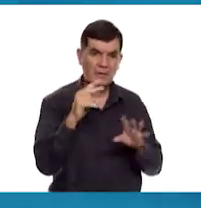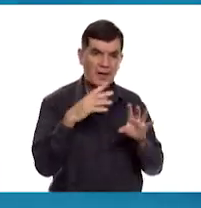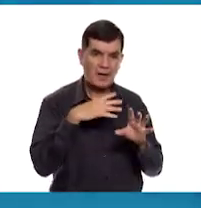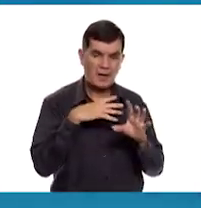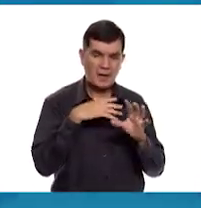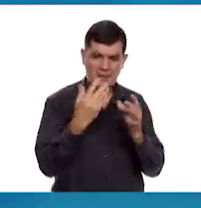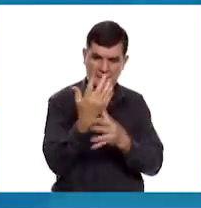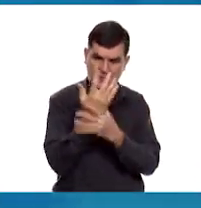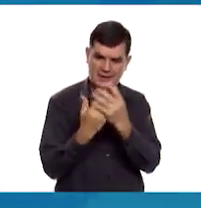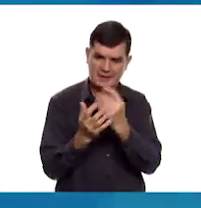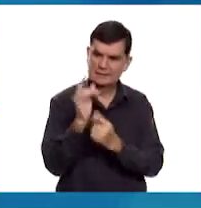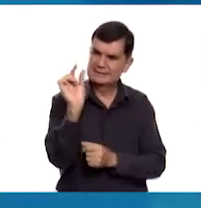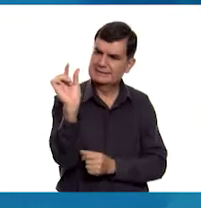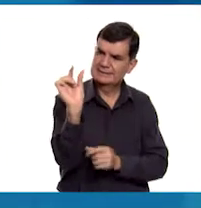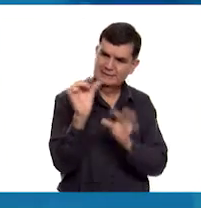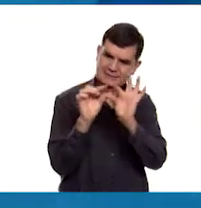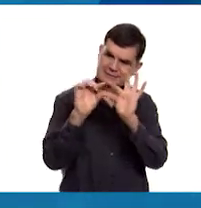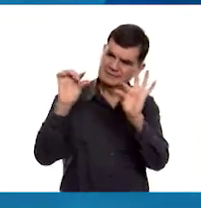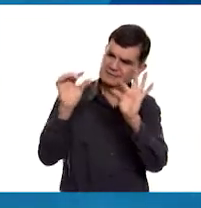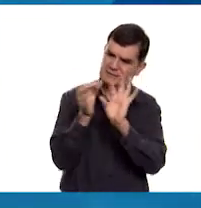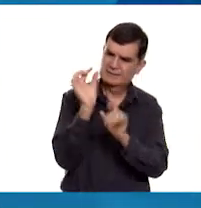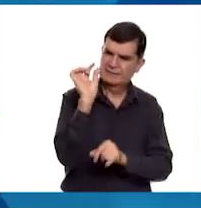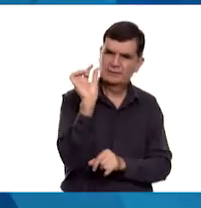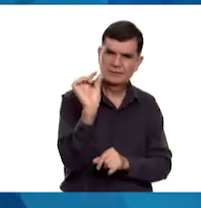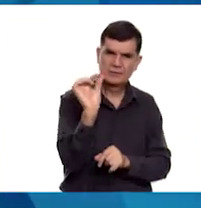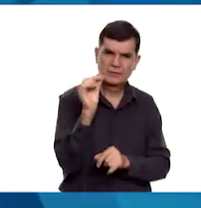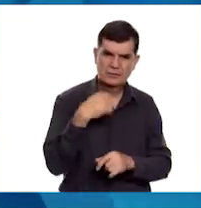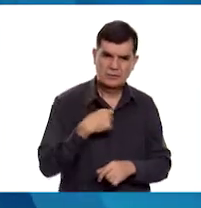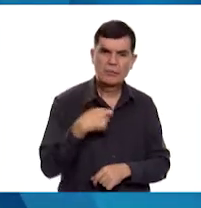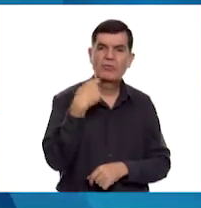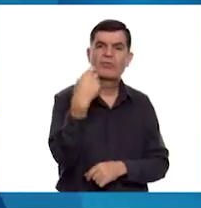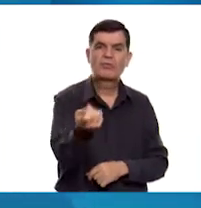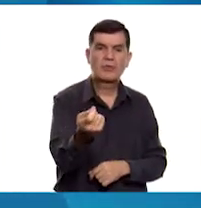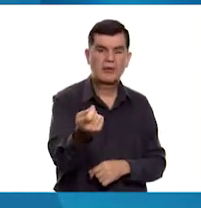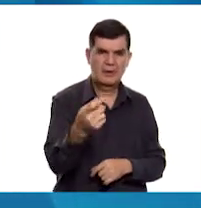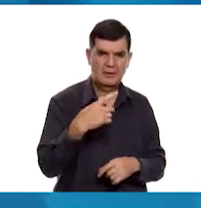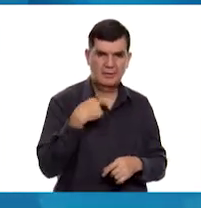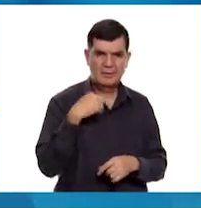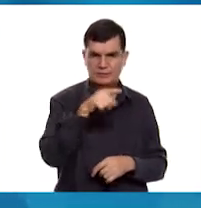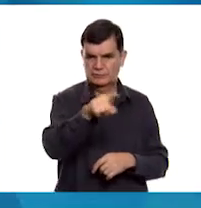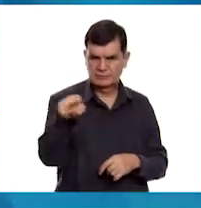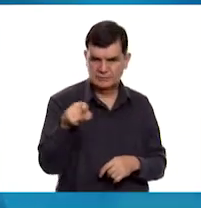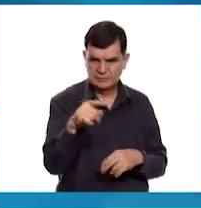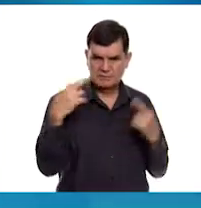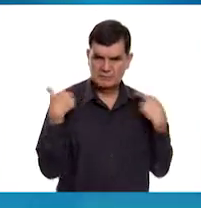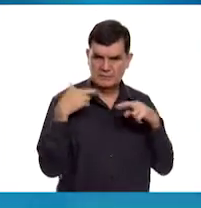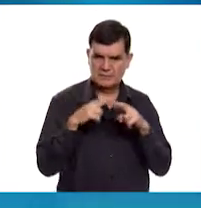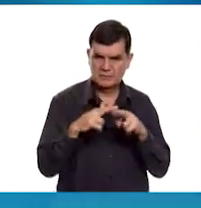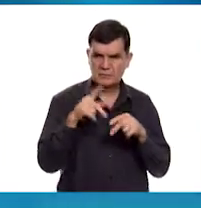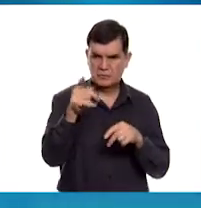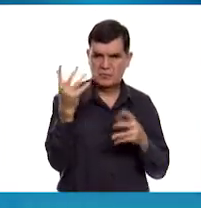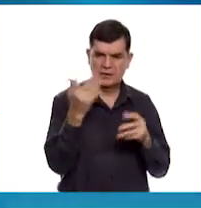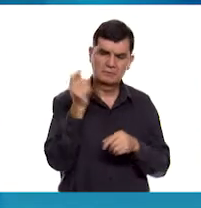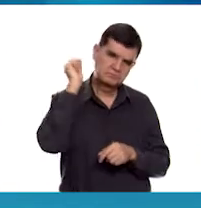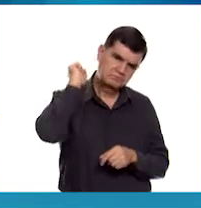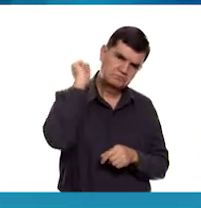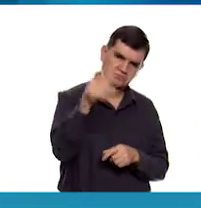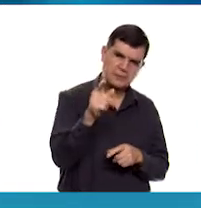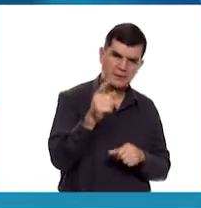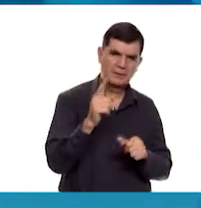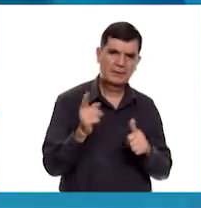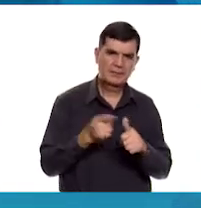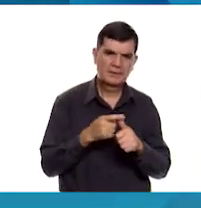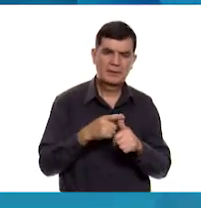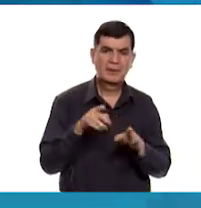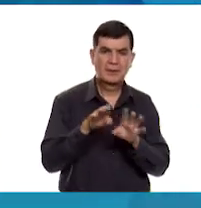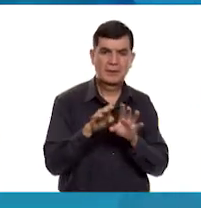aquí en la mano tengo un dardo. Este dardo lo voy a hacer entrega allá con ustedes, maestros, para que puedan lanzar su primer tiro.